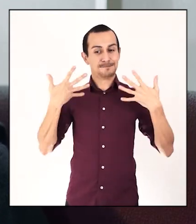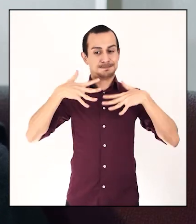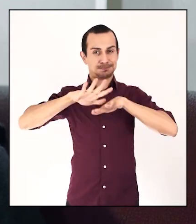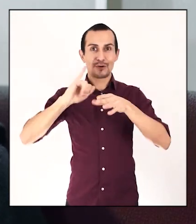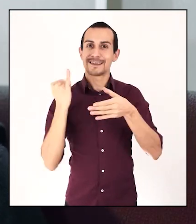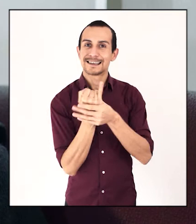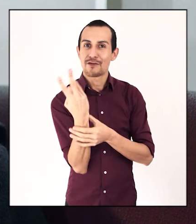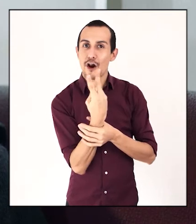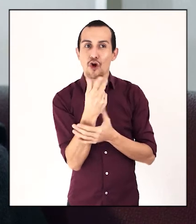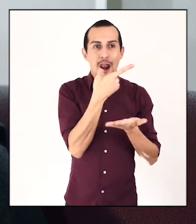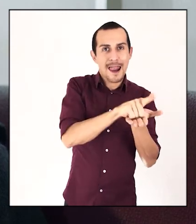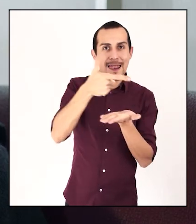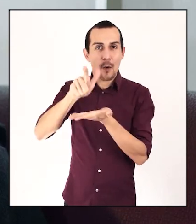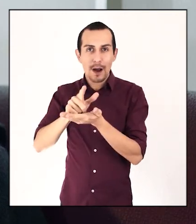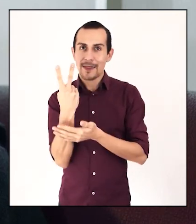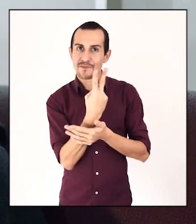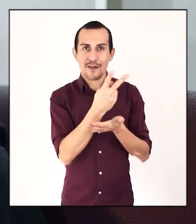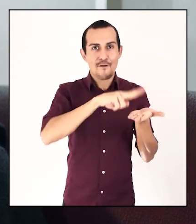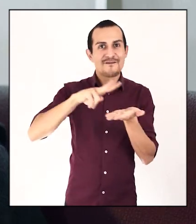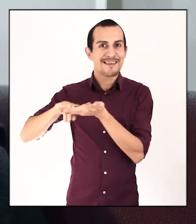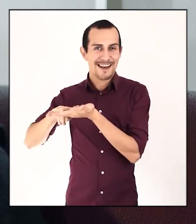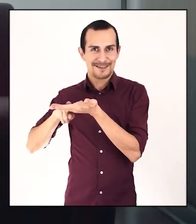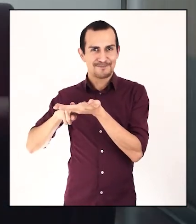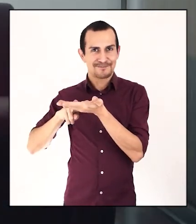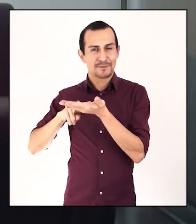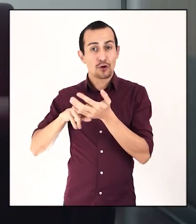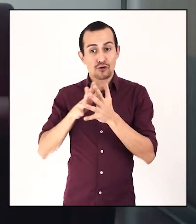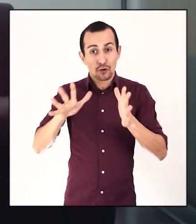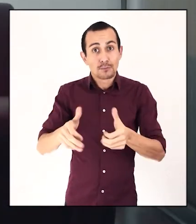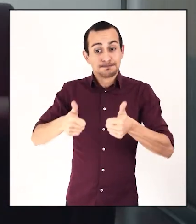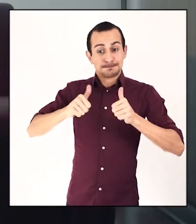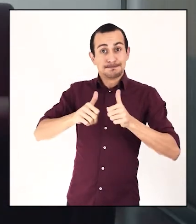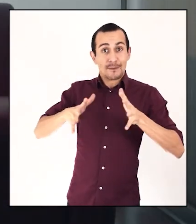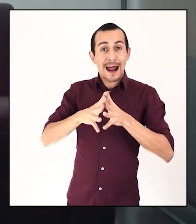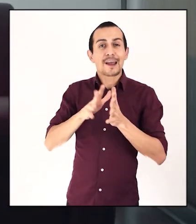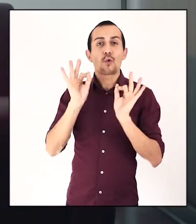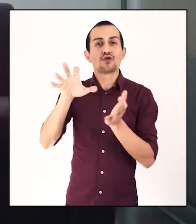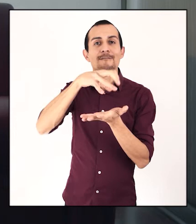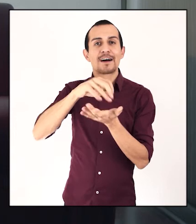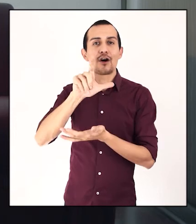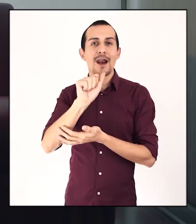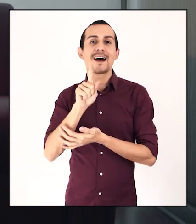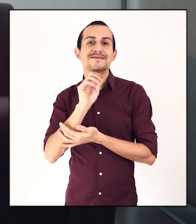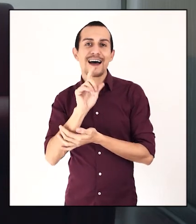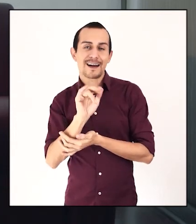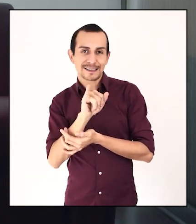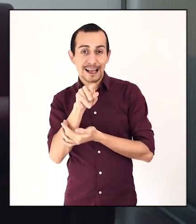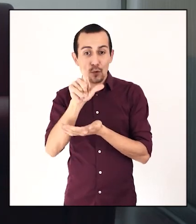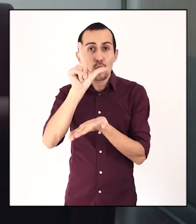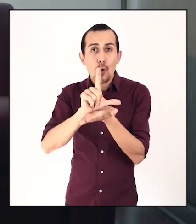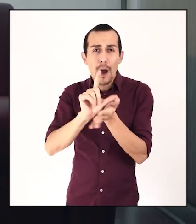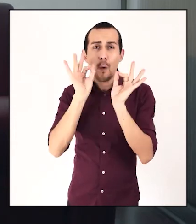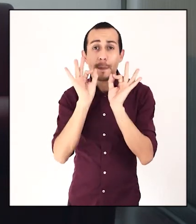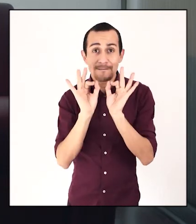integración de esos dos momentos, de esos dos lenguajes, de esas dos realidades. Tenemos la gran ventaja de estar en el Barro de la Astarria, que es parte de la